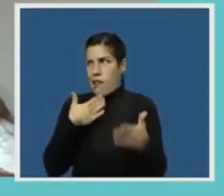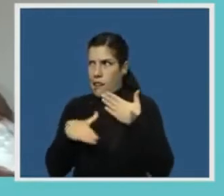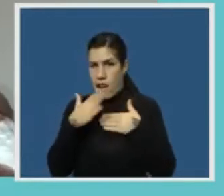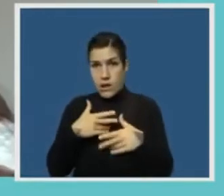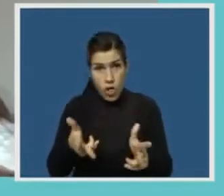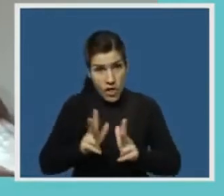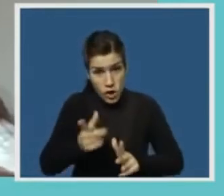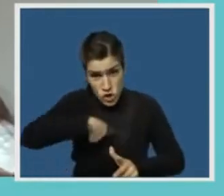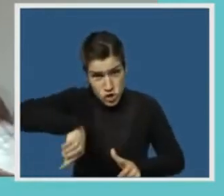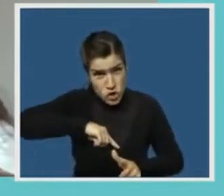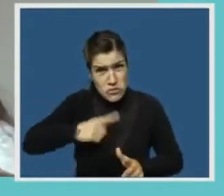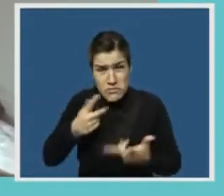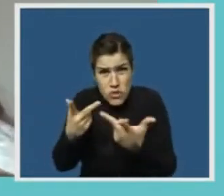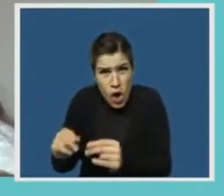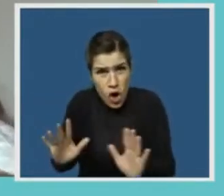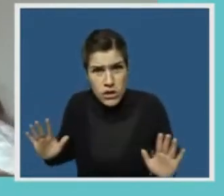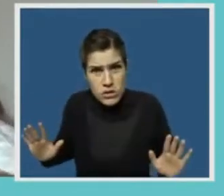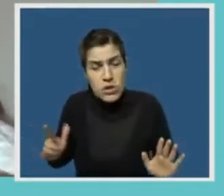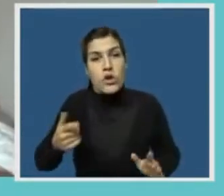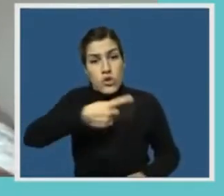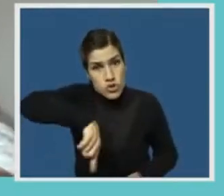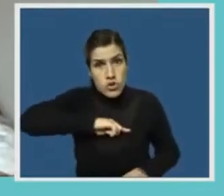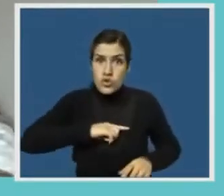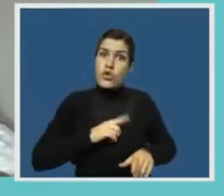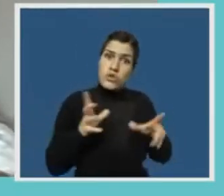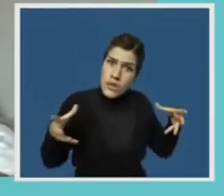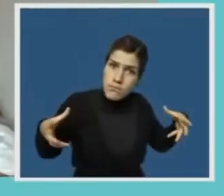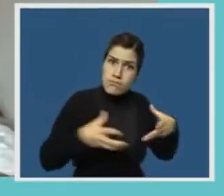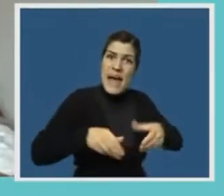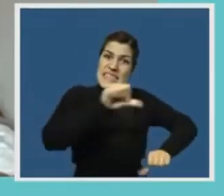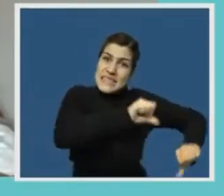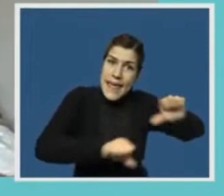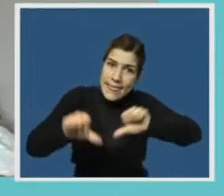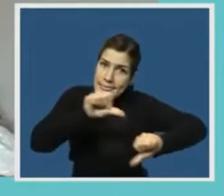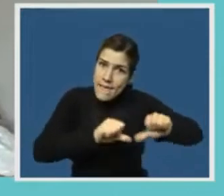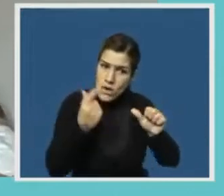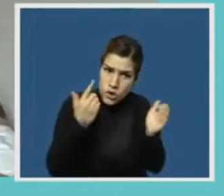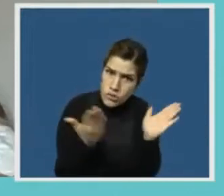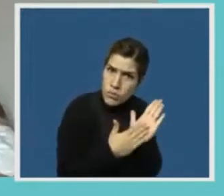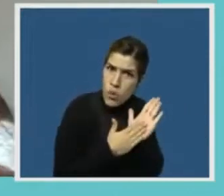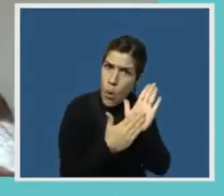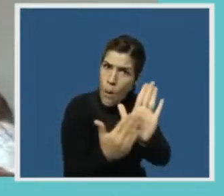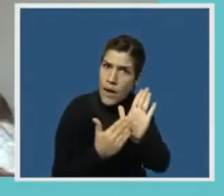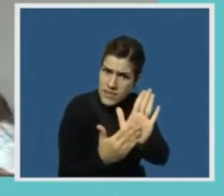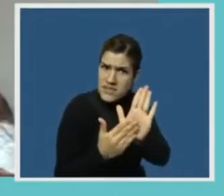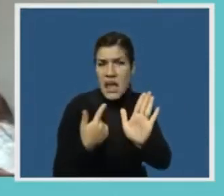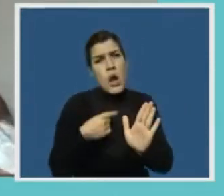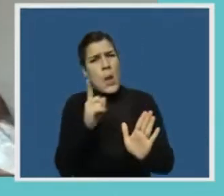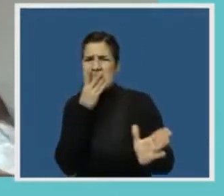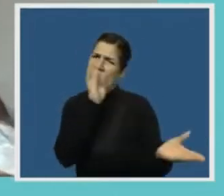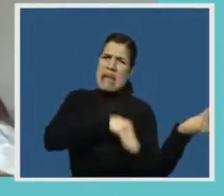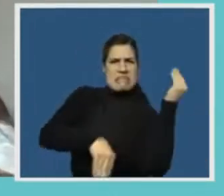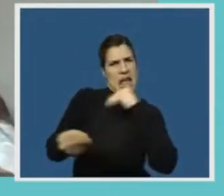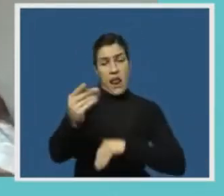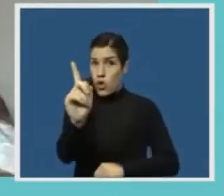actividad. Sin embargo, estudios científicos muestran que lejos estamos de eso. Las secuelas producidas